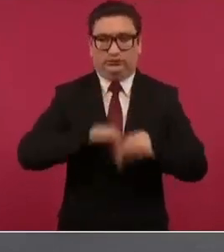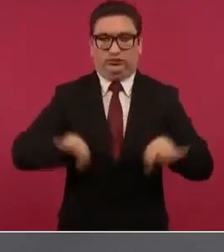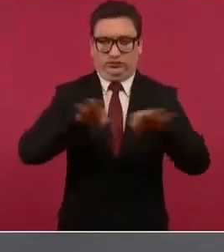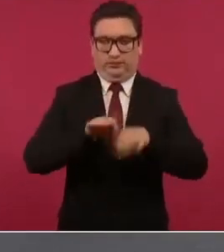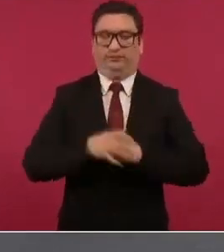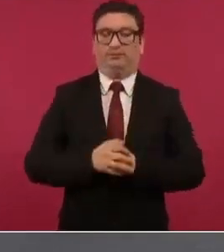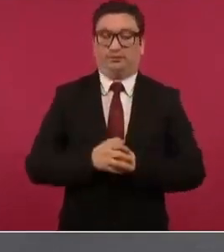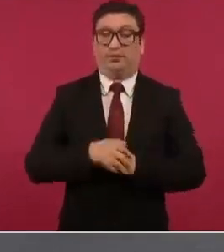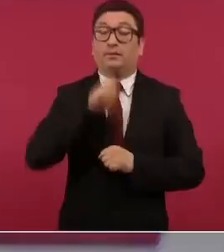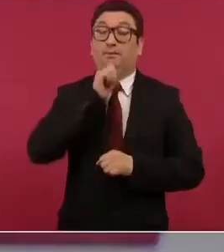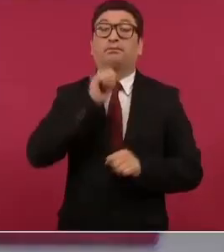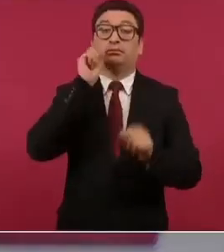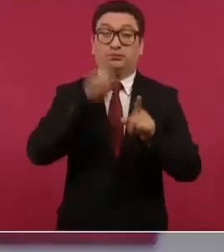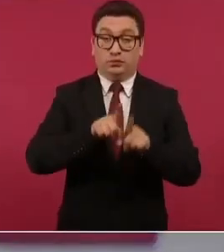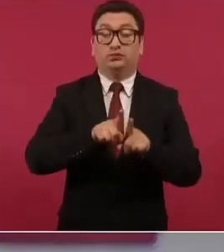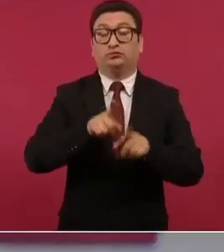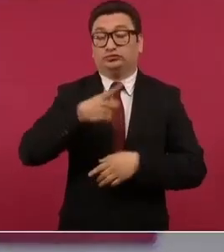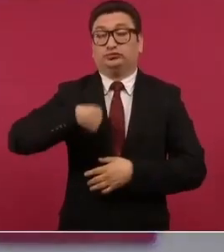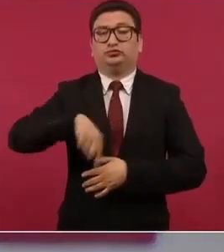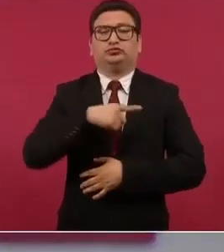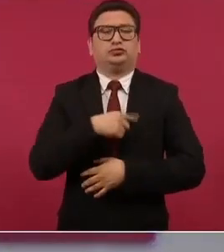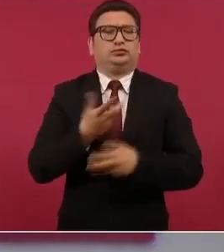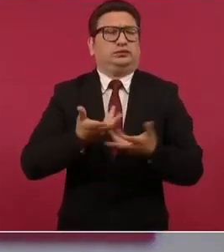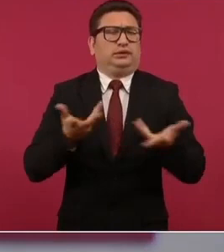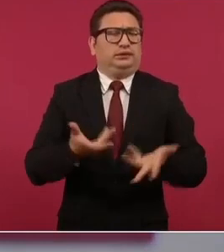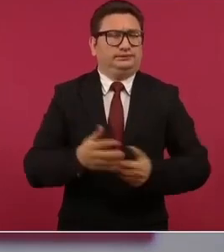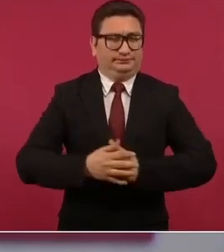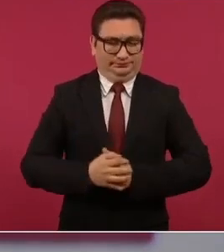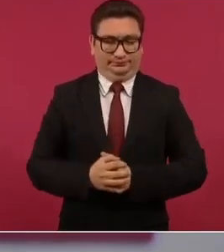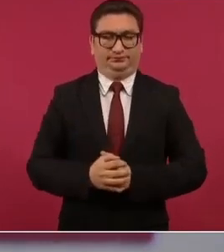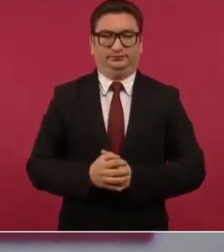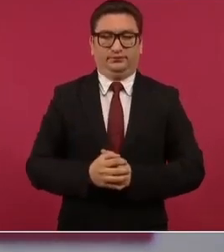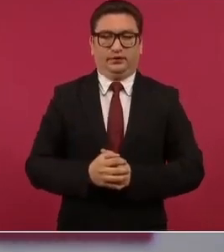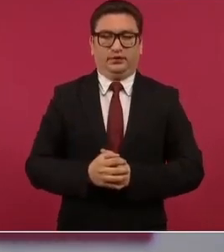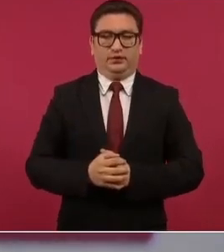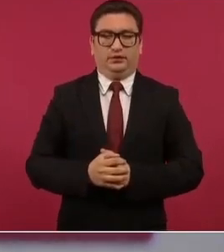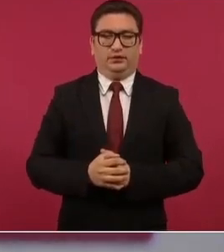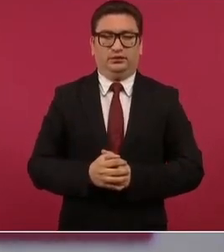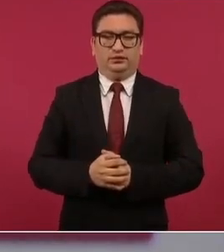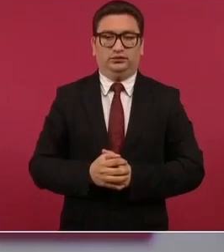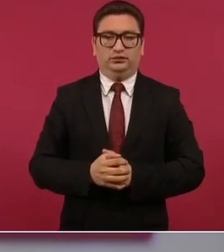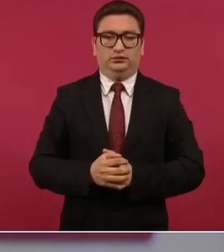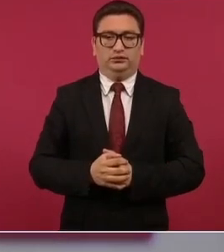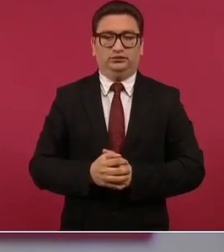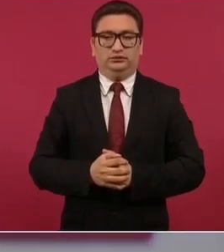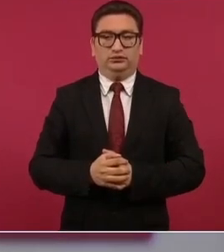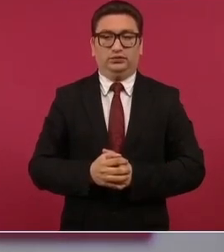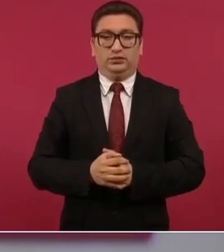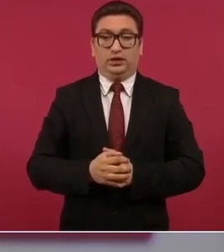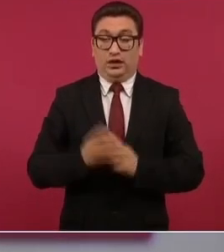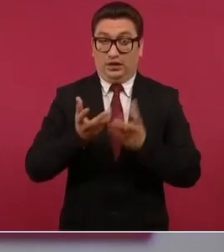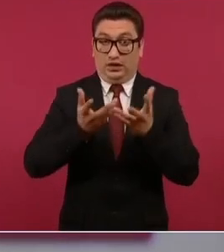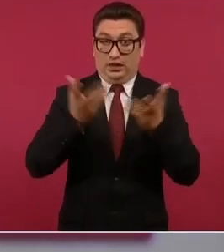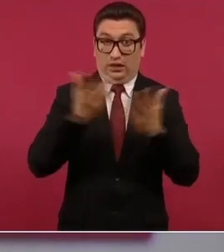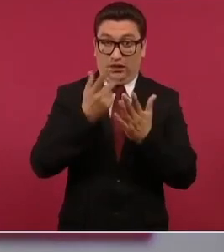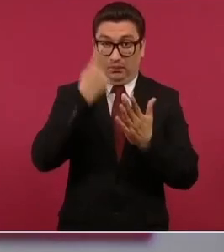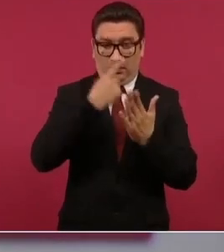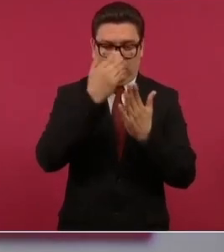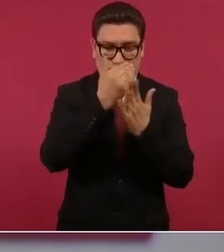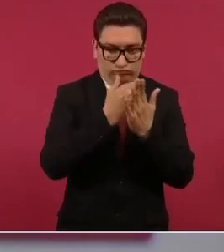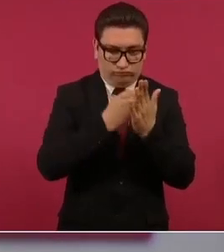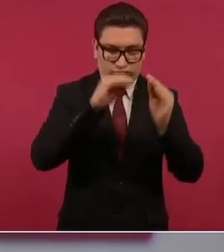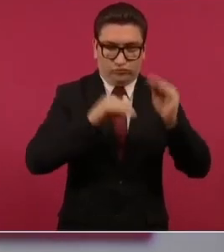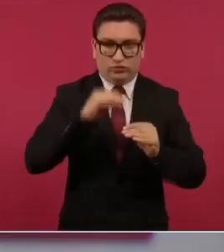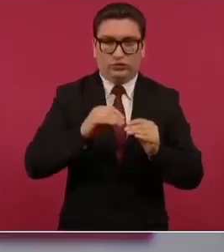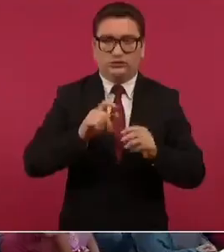hemos aplicado una buena estrategia en materia de protección civil para auxiliar